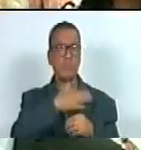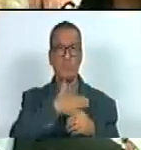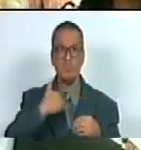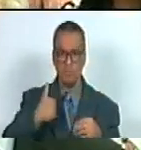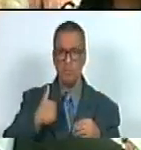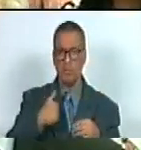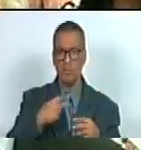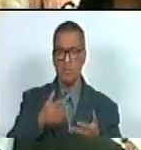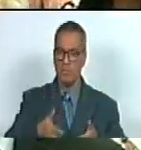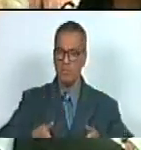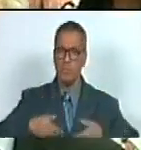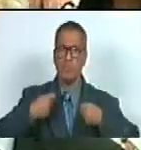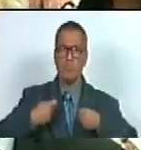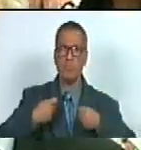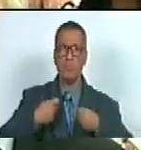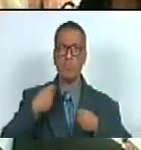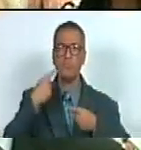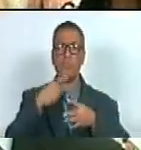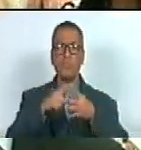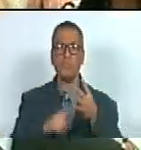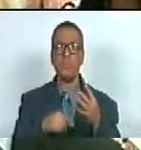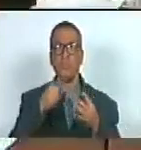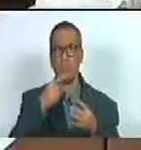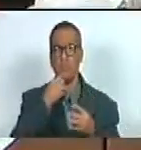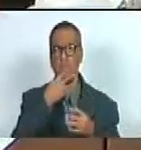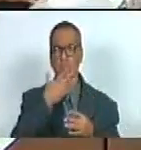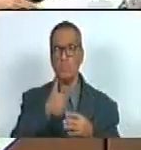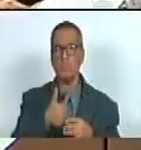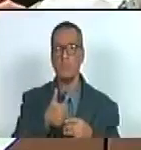se la ponga bastante honrosa que le puede quedar